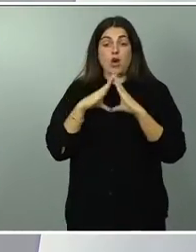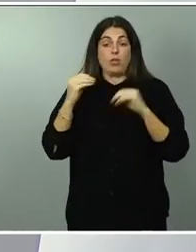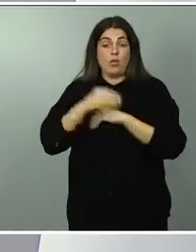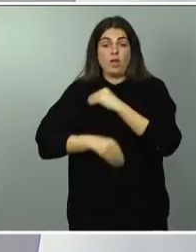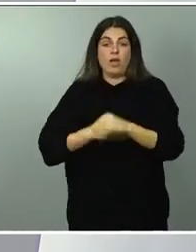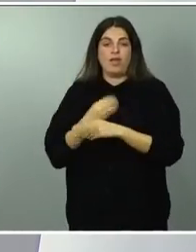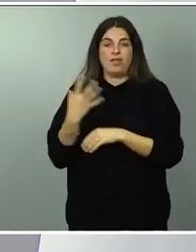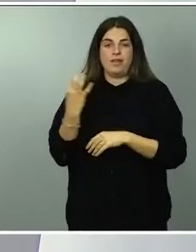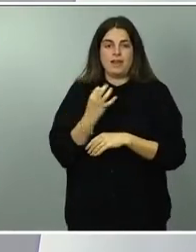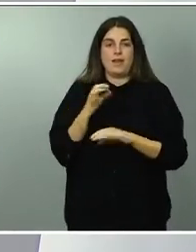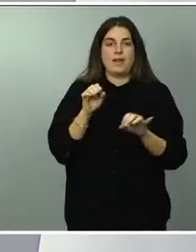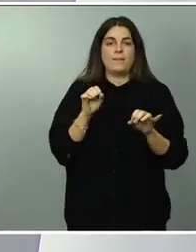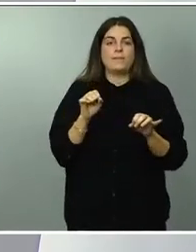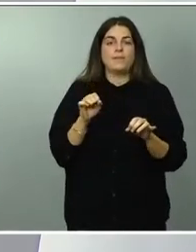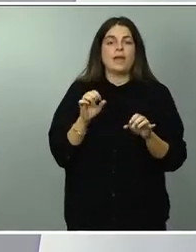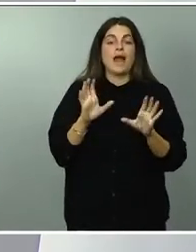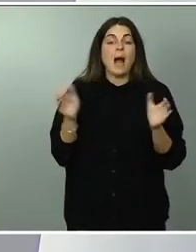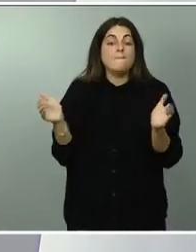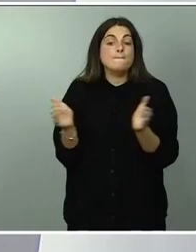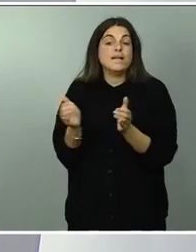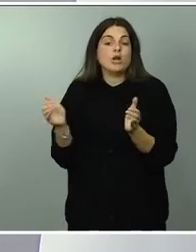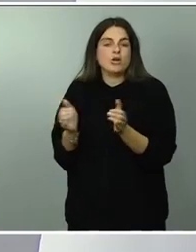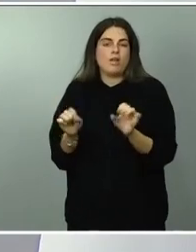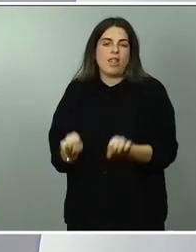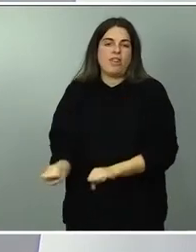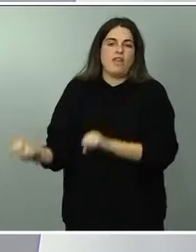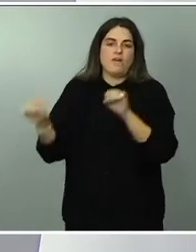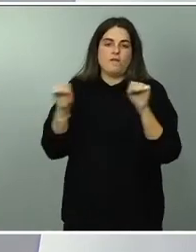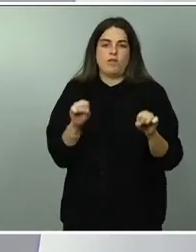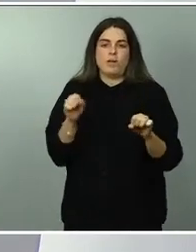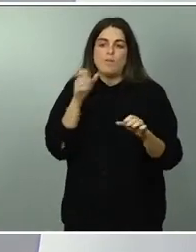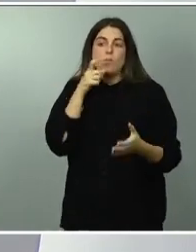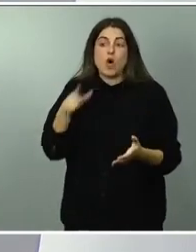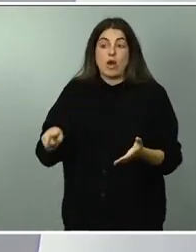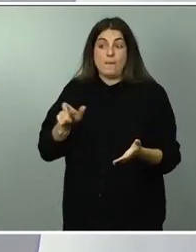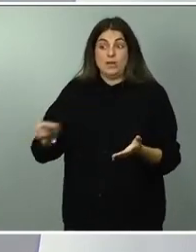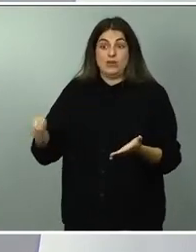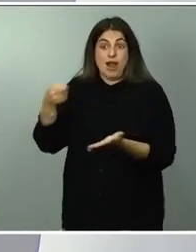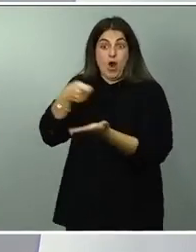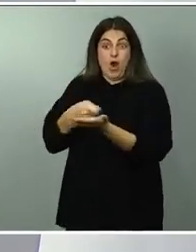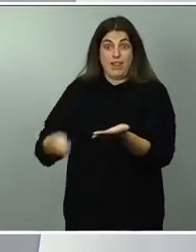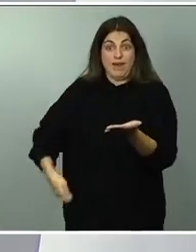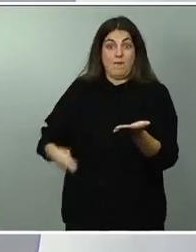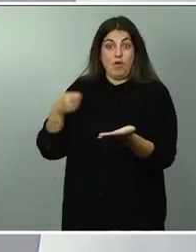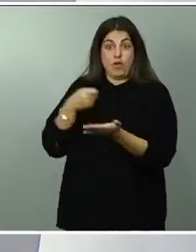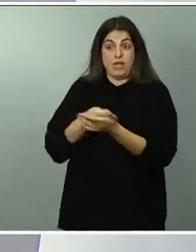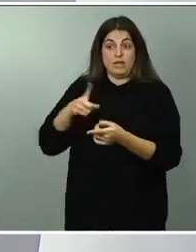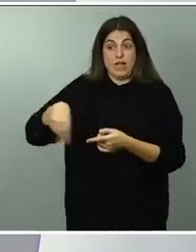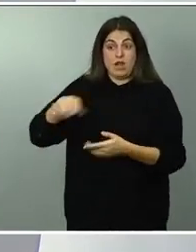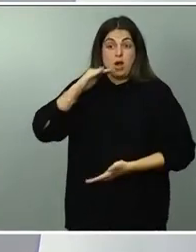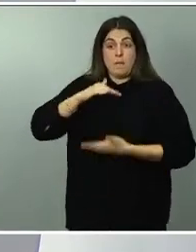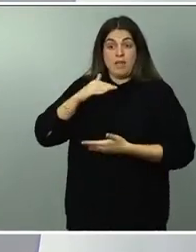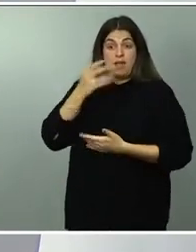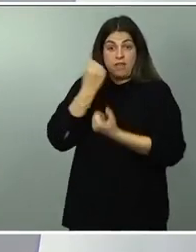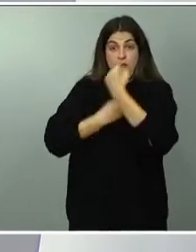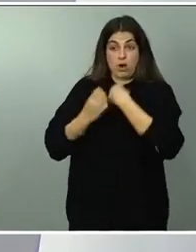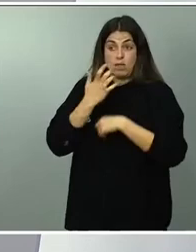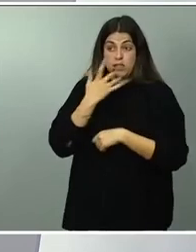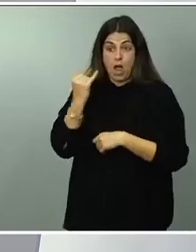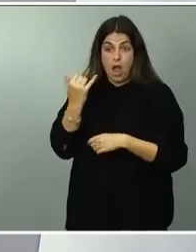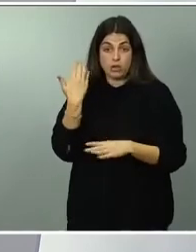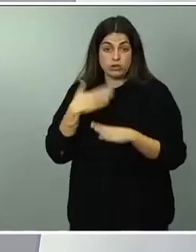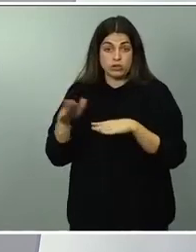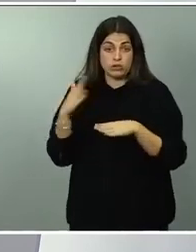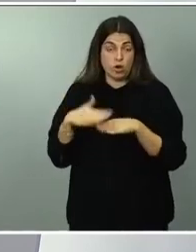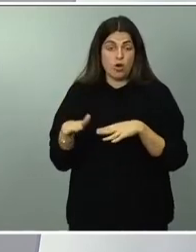a una minoría de contribuyentes que son los que más capacidad económica tienen lo digan como lo digan